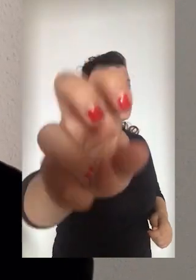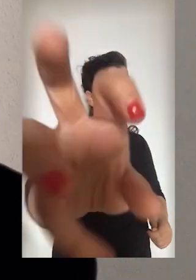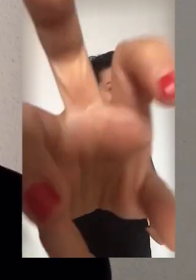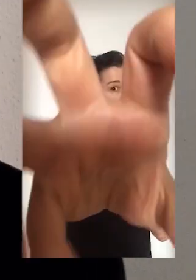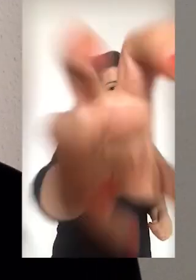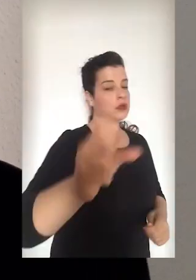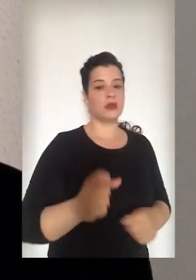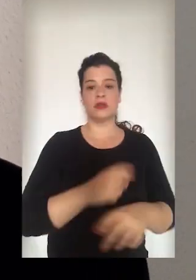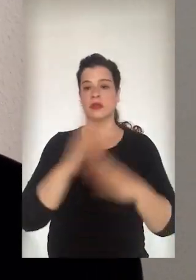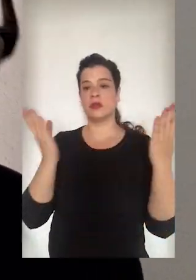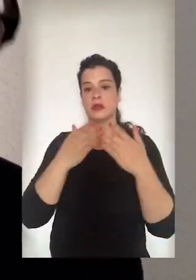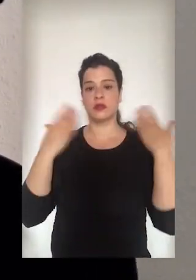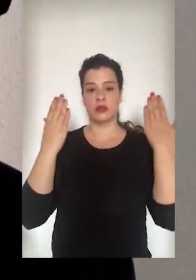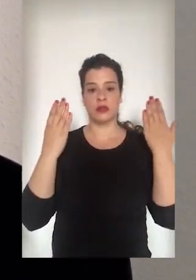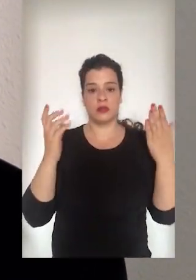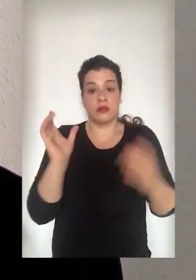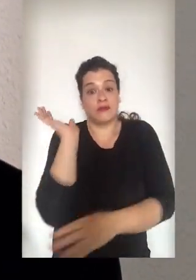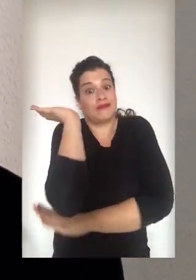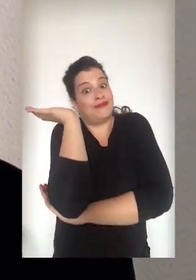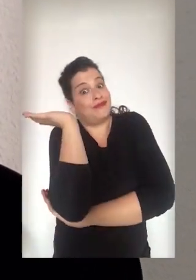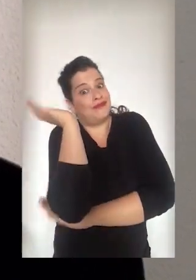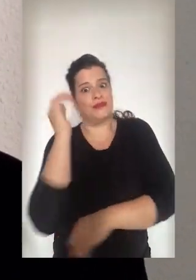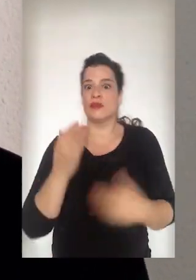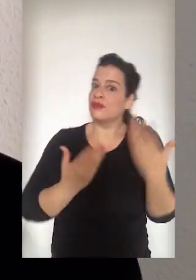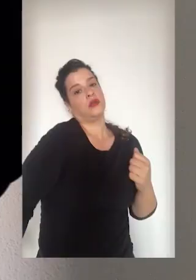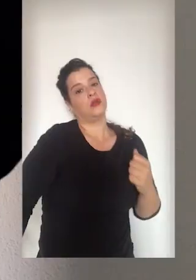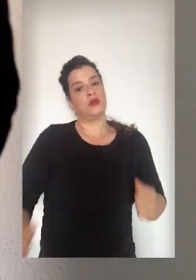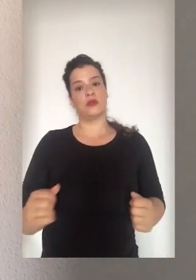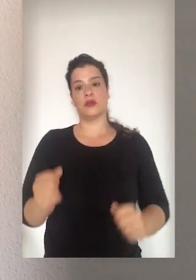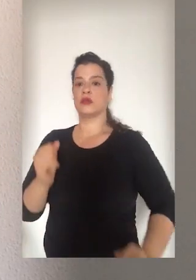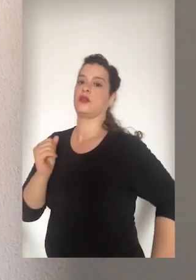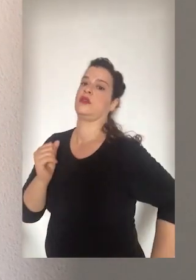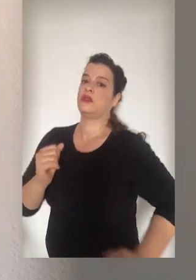sanitaria, ya que todos ellos suponen un elevado riesgo para la sociedad.